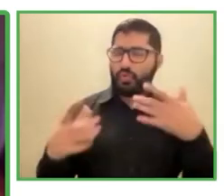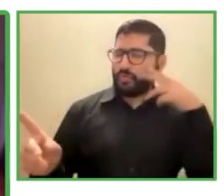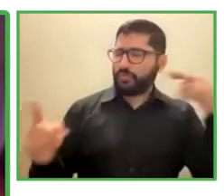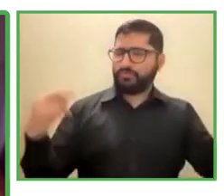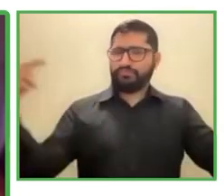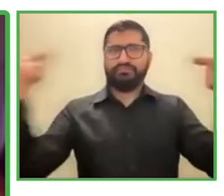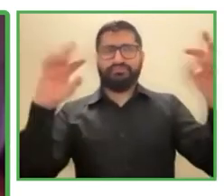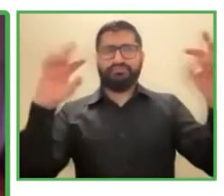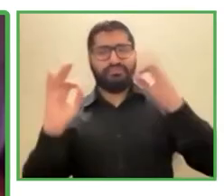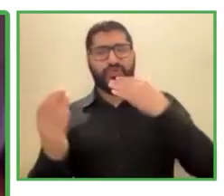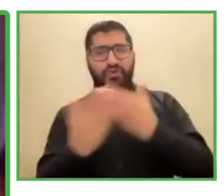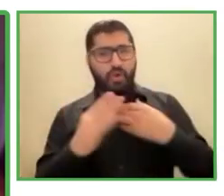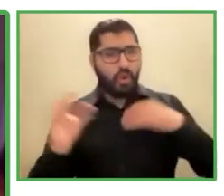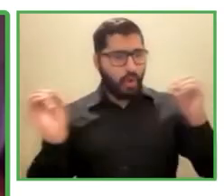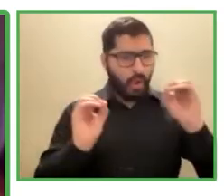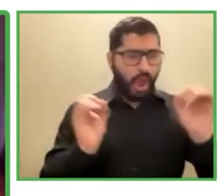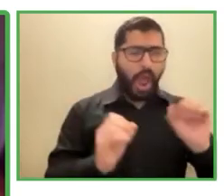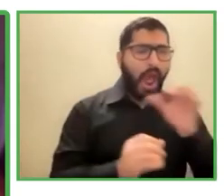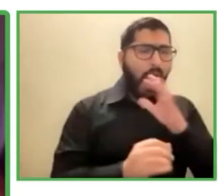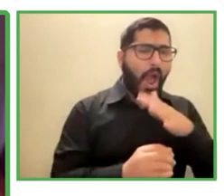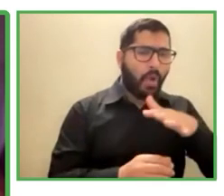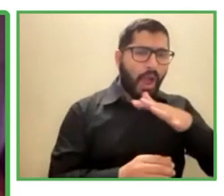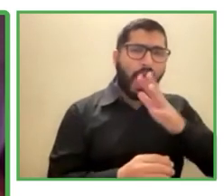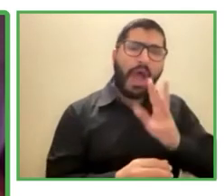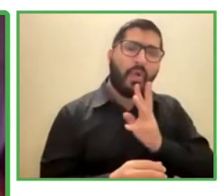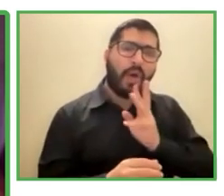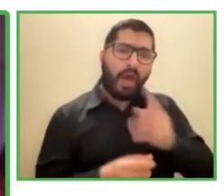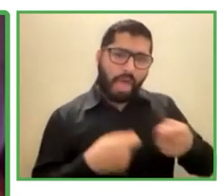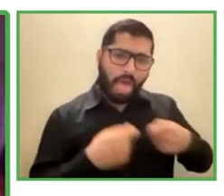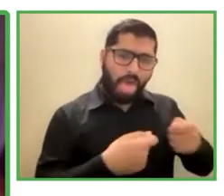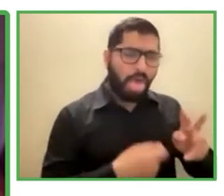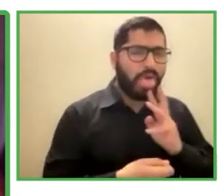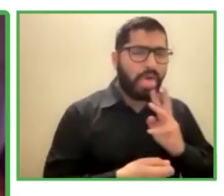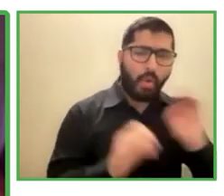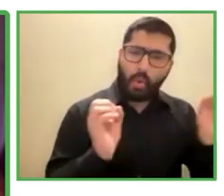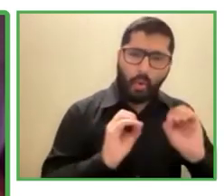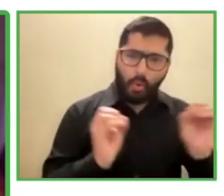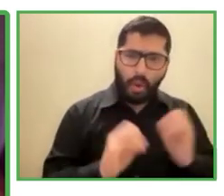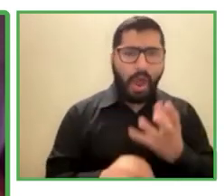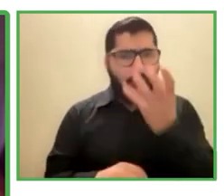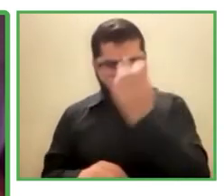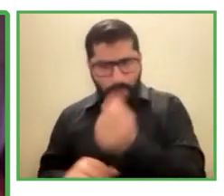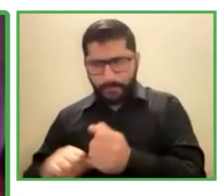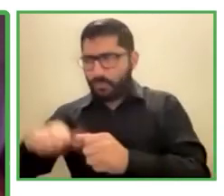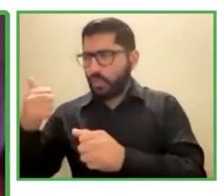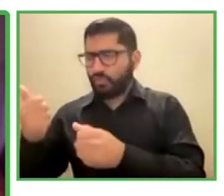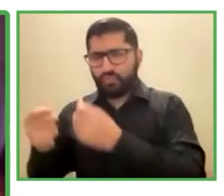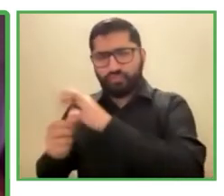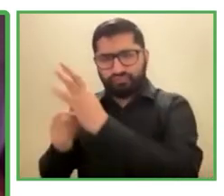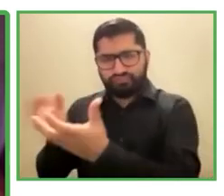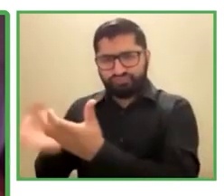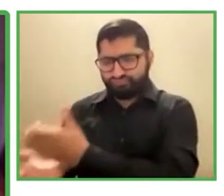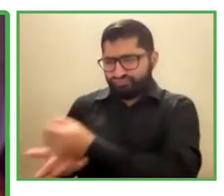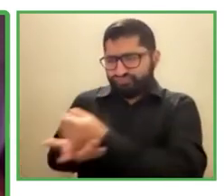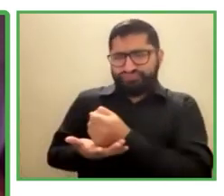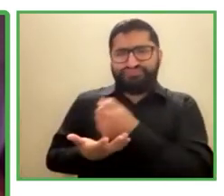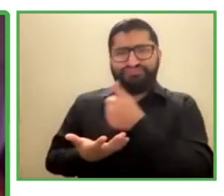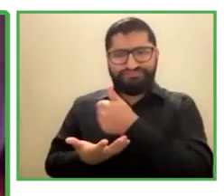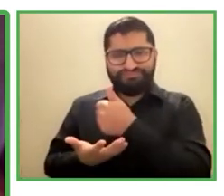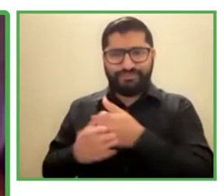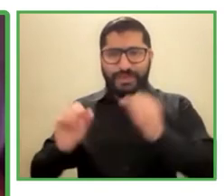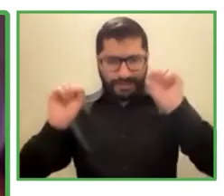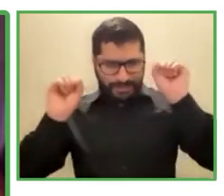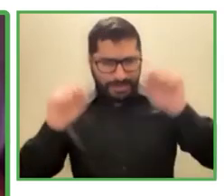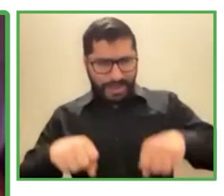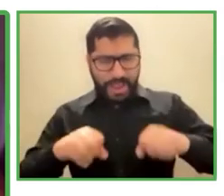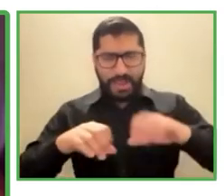por tanto aquí hay un valor creemos que es importante al poder al permitirse lavar autos sin usar agua